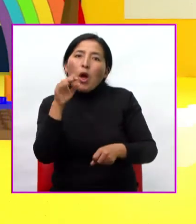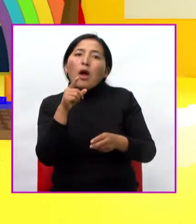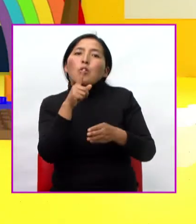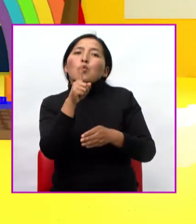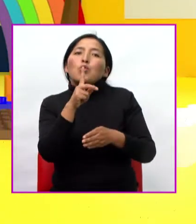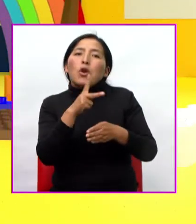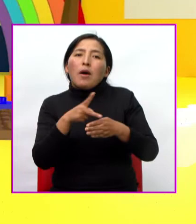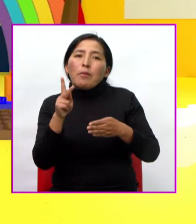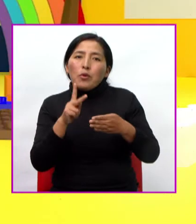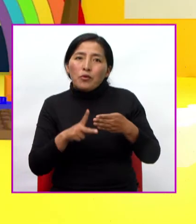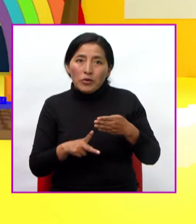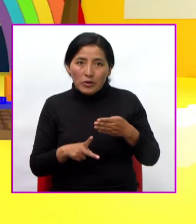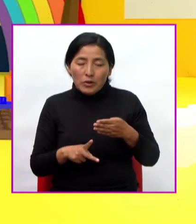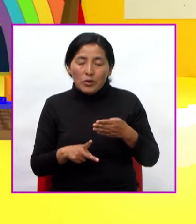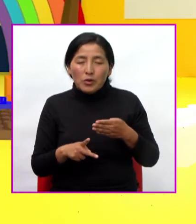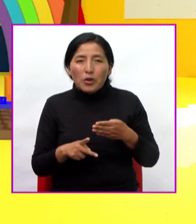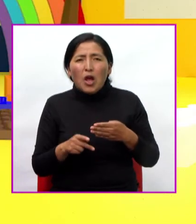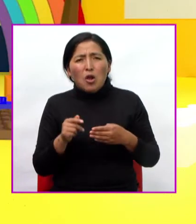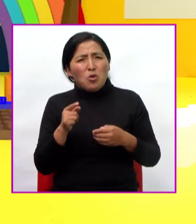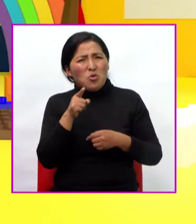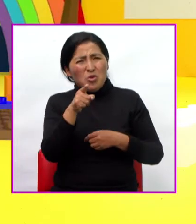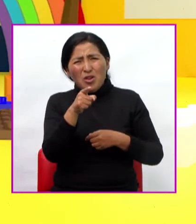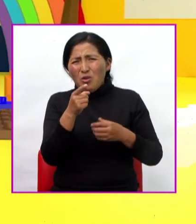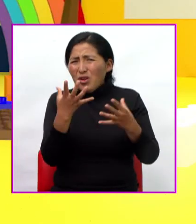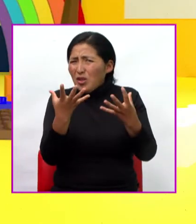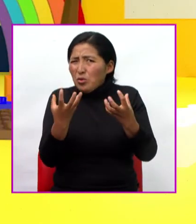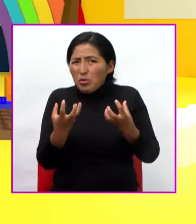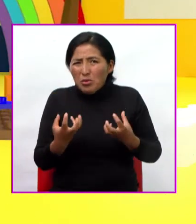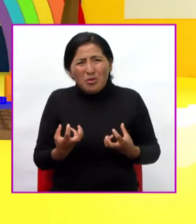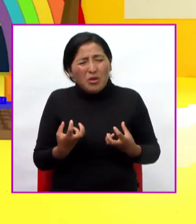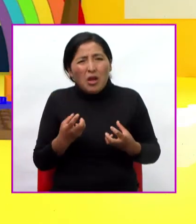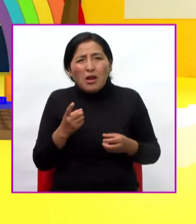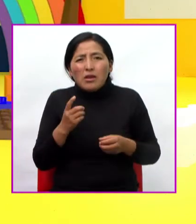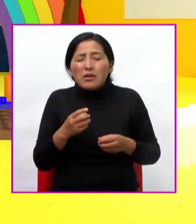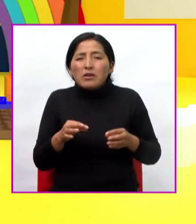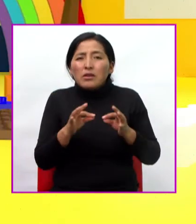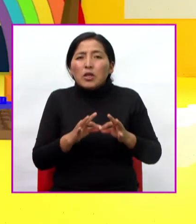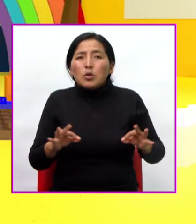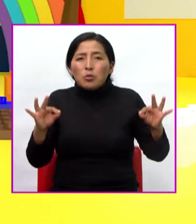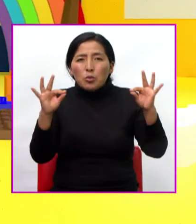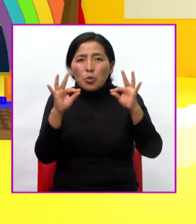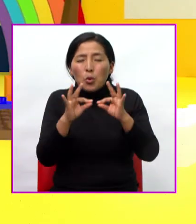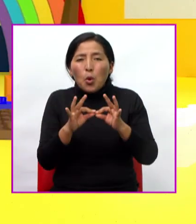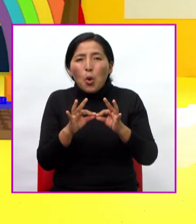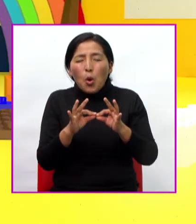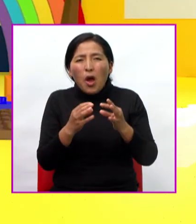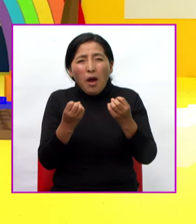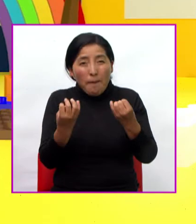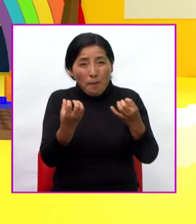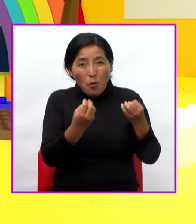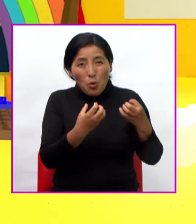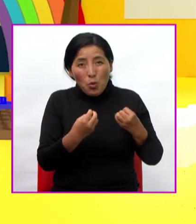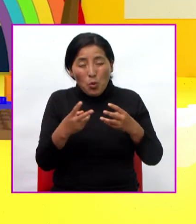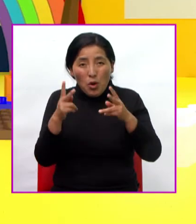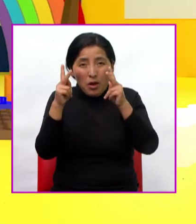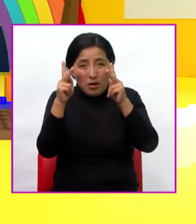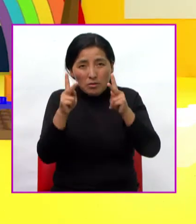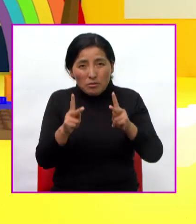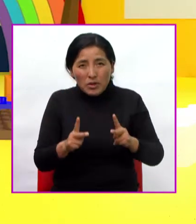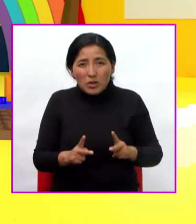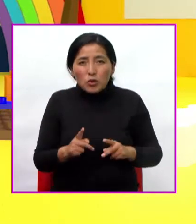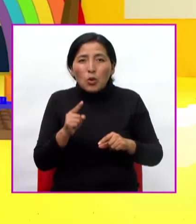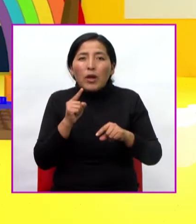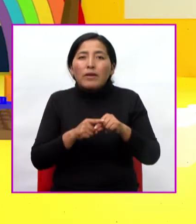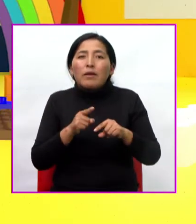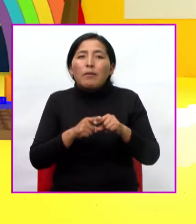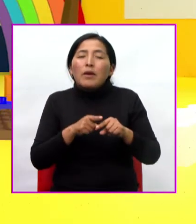bonito! Lo que desees ser de grande Es muy importante Ya que muchas personas Dependerán